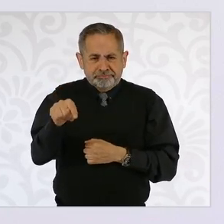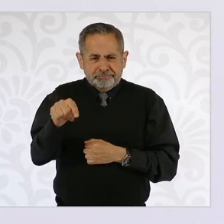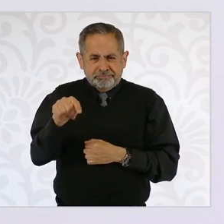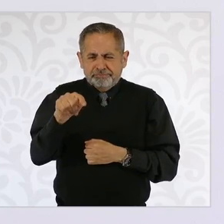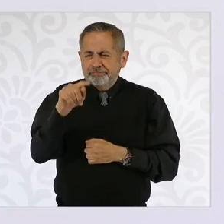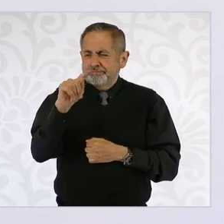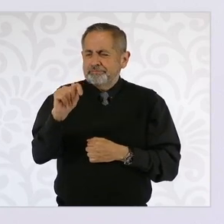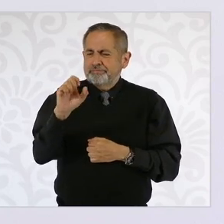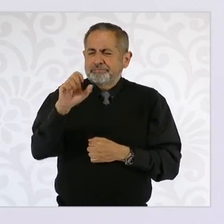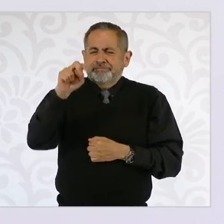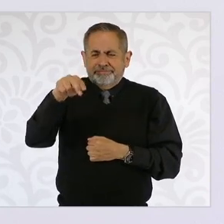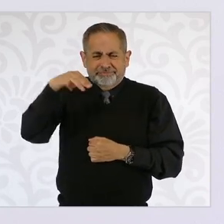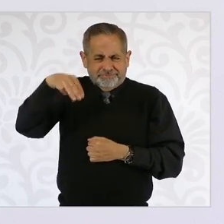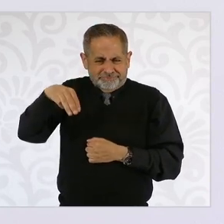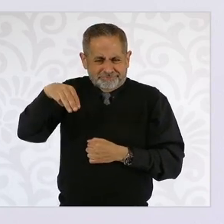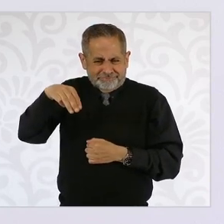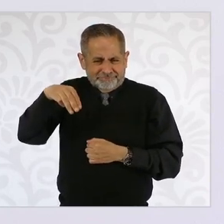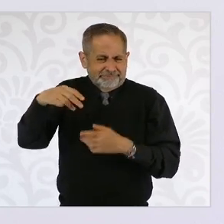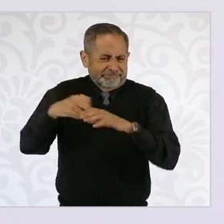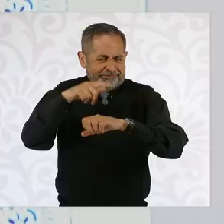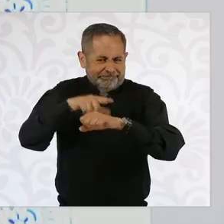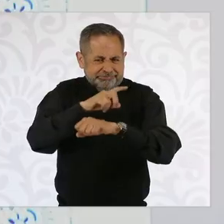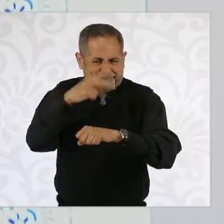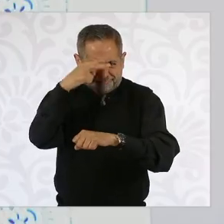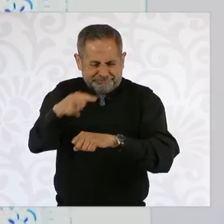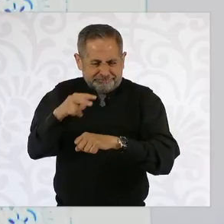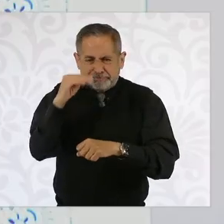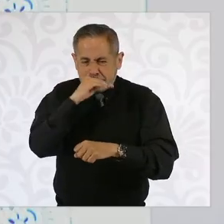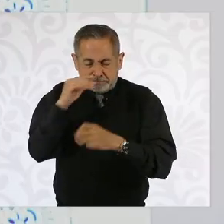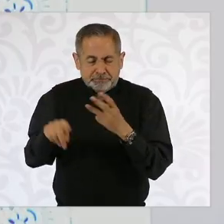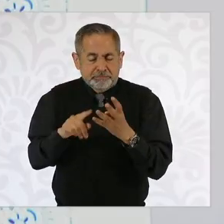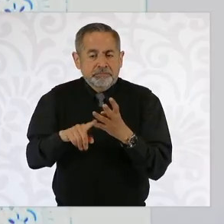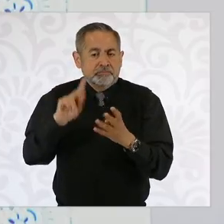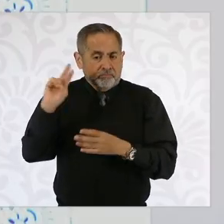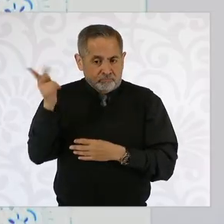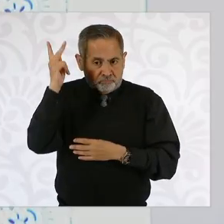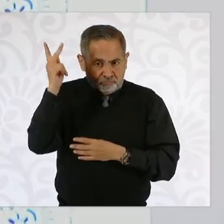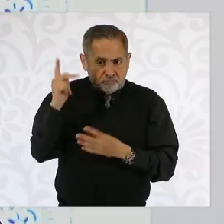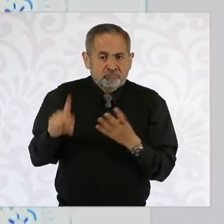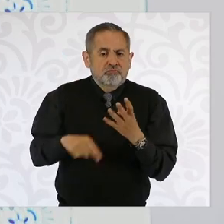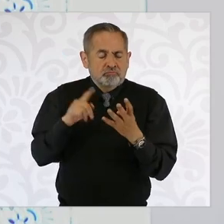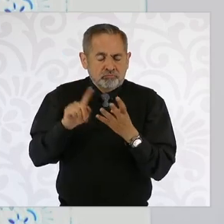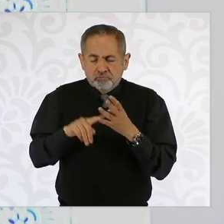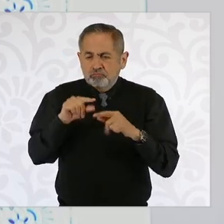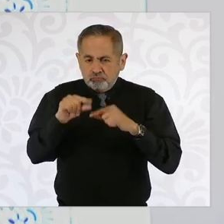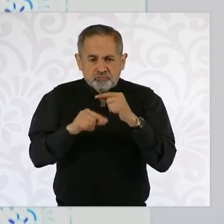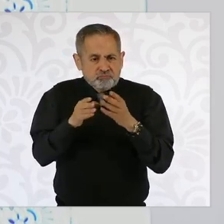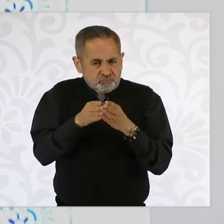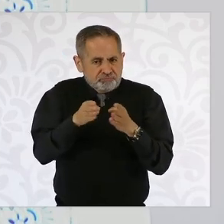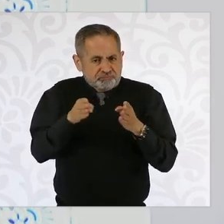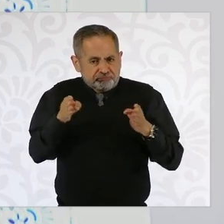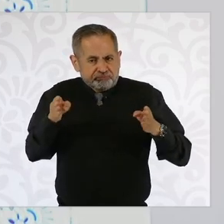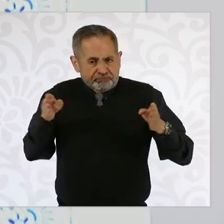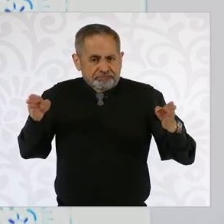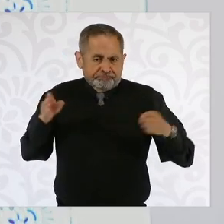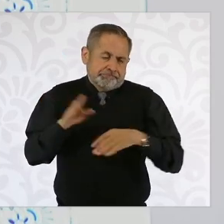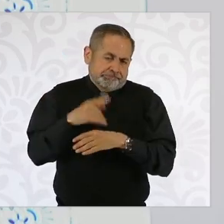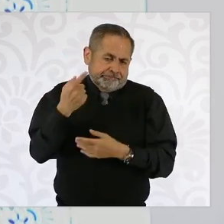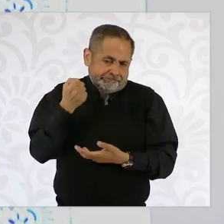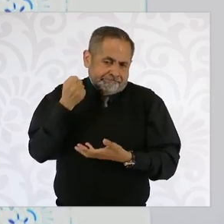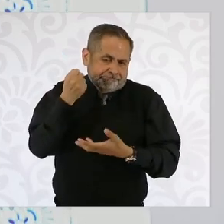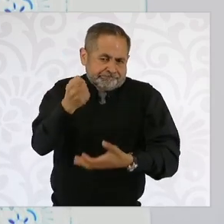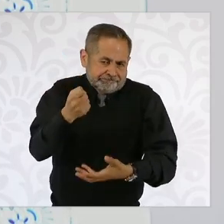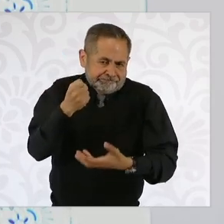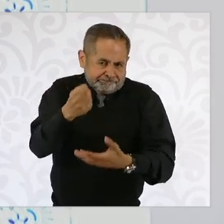TEC-NM, el Tecnológico Nacional de México, el POLI, vamos a ir por partes porque representa recursos.